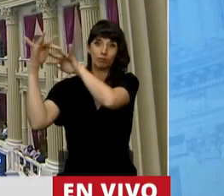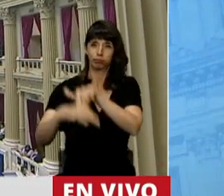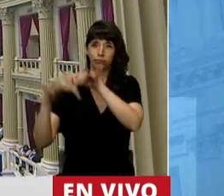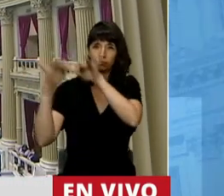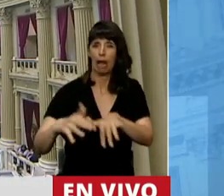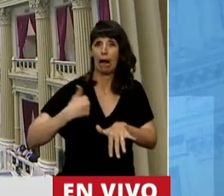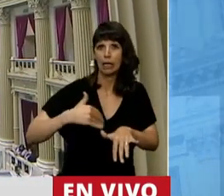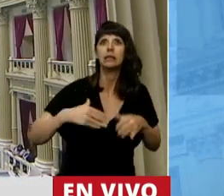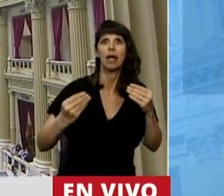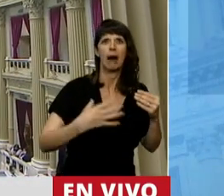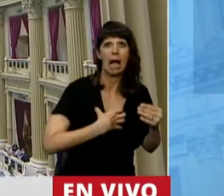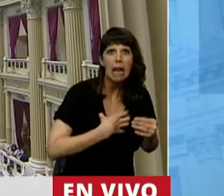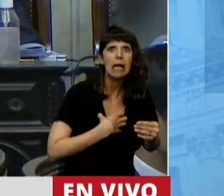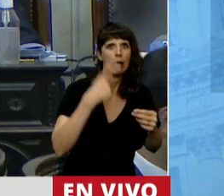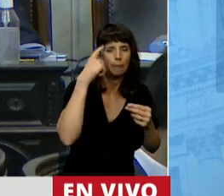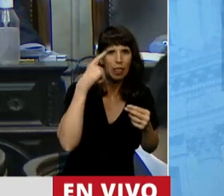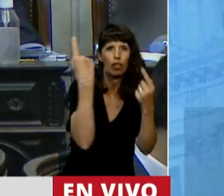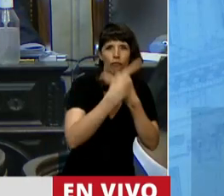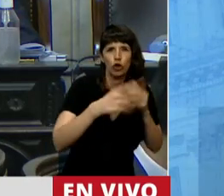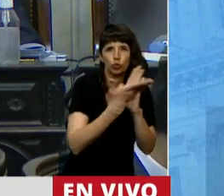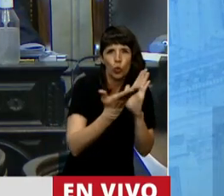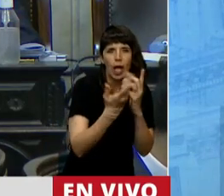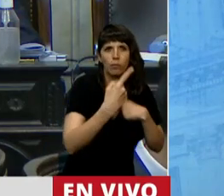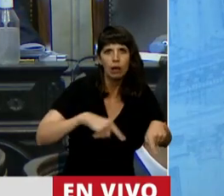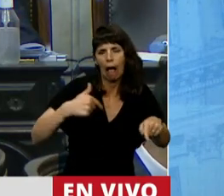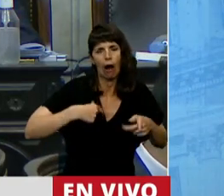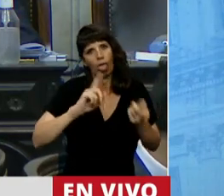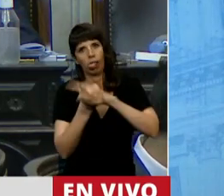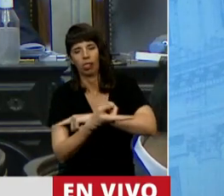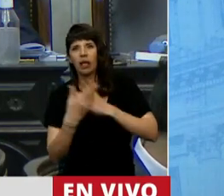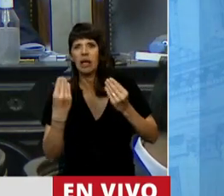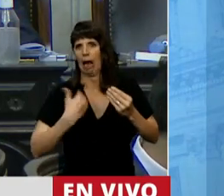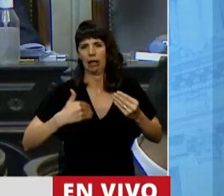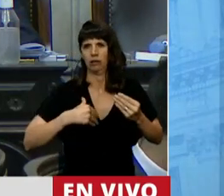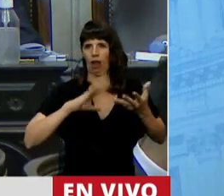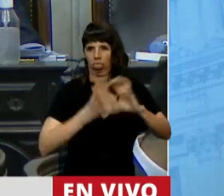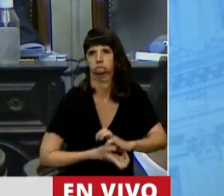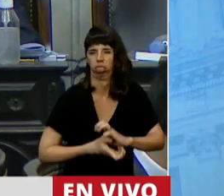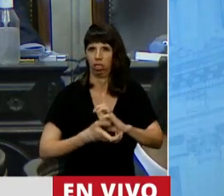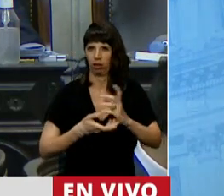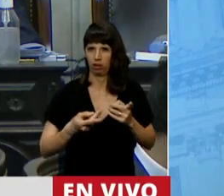países donde peor se manejó el manejo de la crisis. Así que los números son